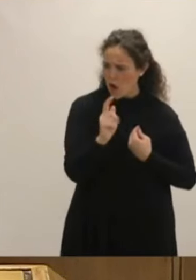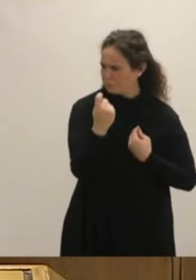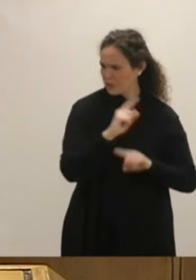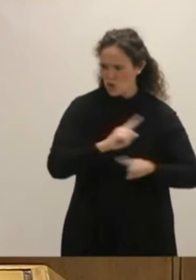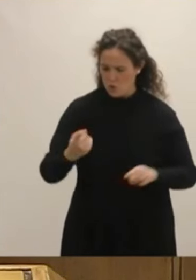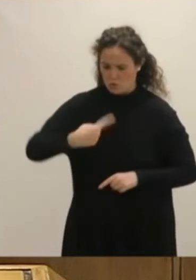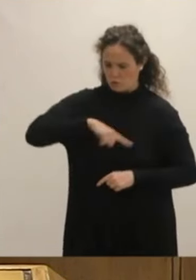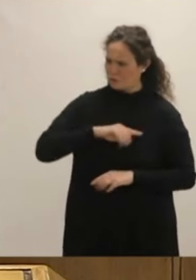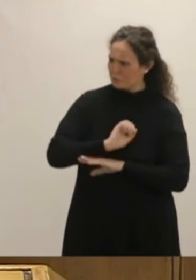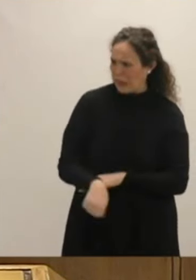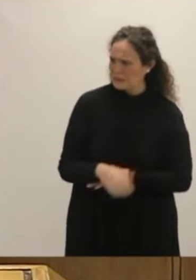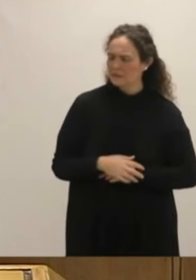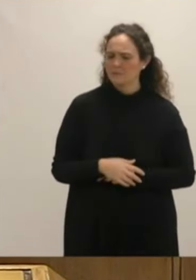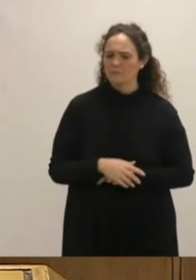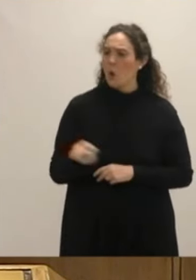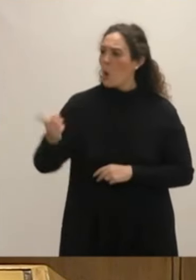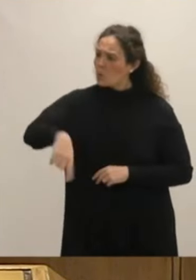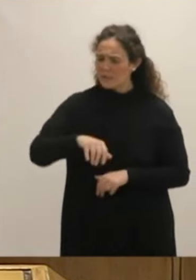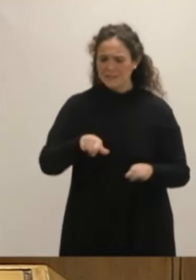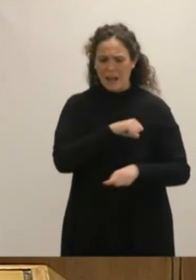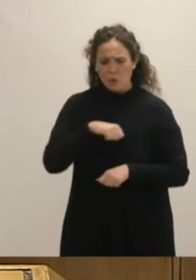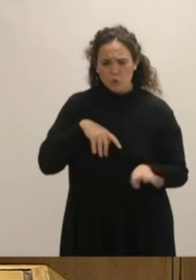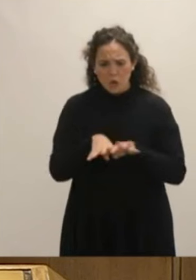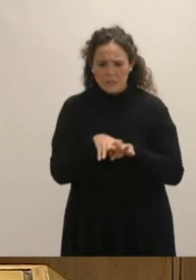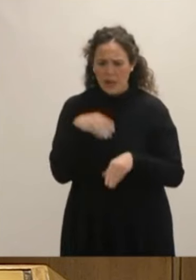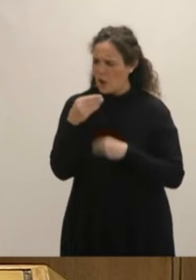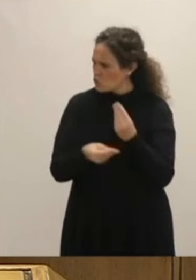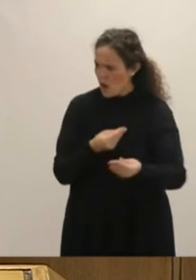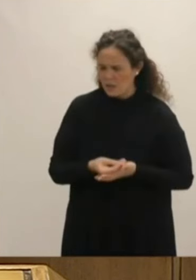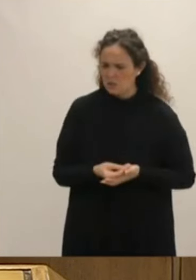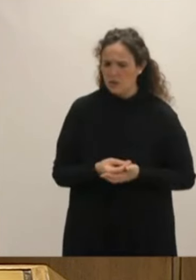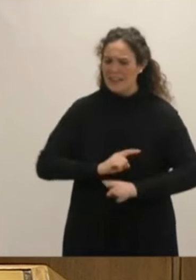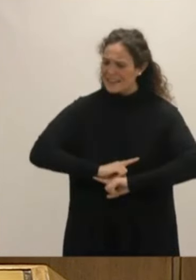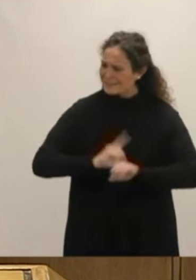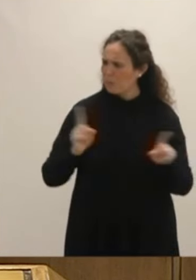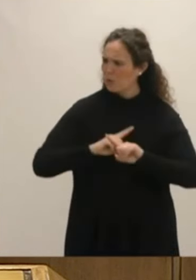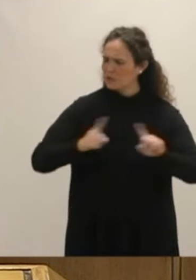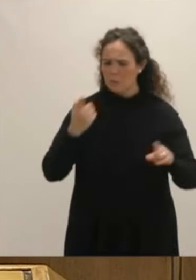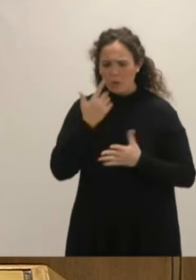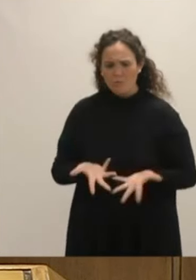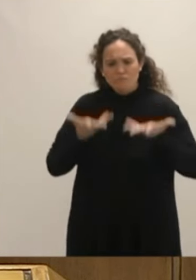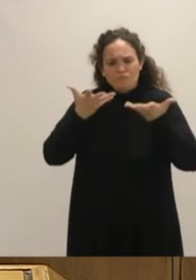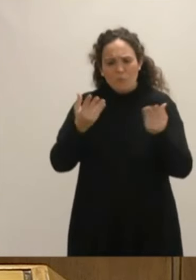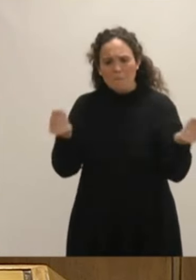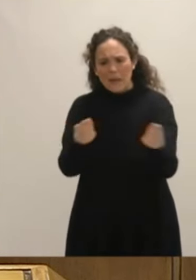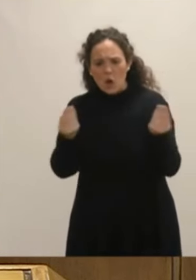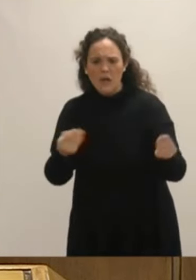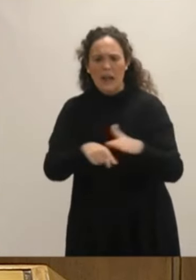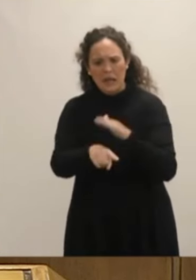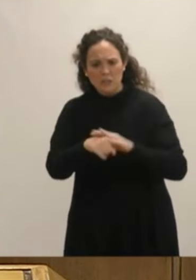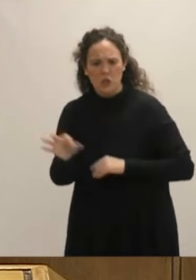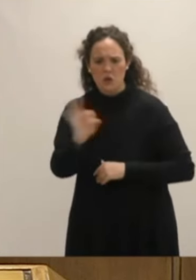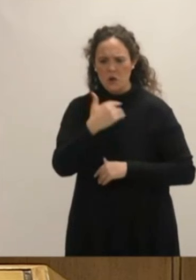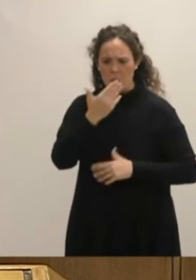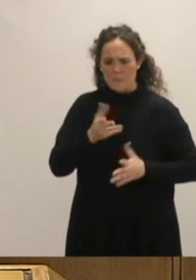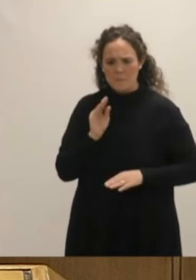aquí contamos, ni ustedes han hecho autocrítica, ni van a hacer el sano ejercicio de ponerla al servicio de mejorar la gestión y